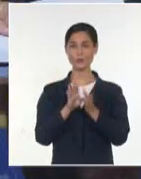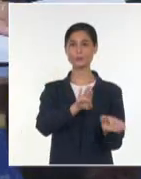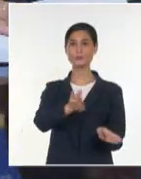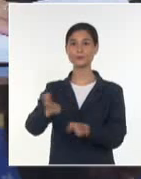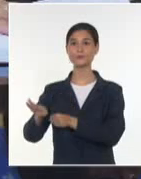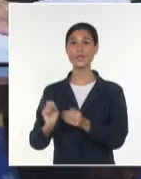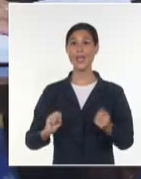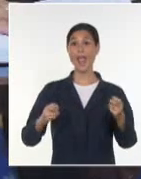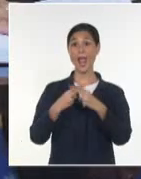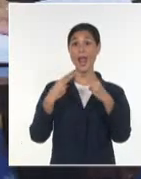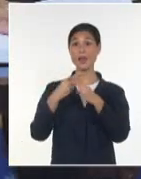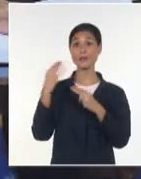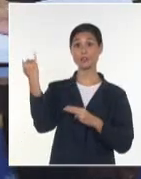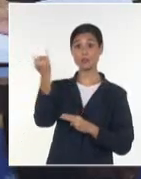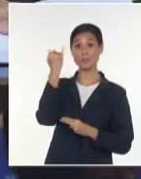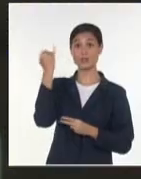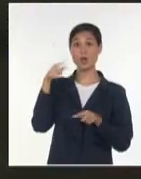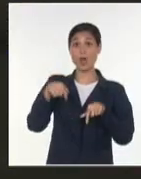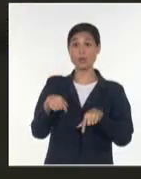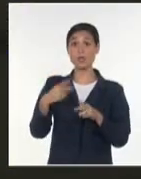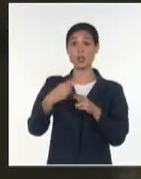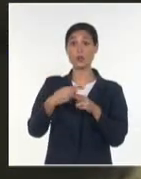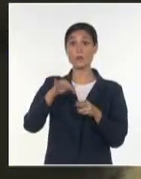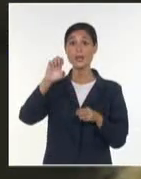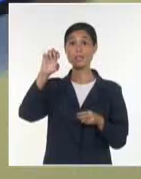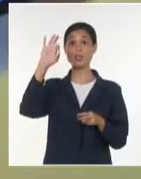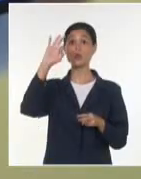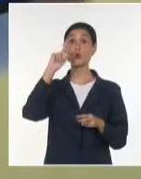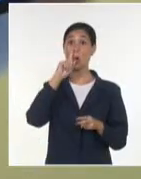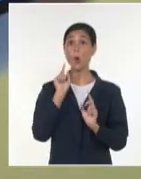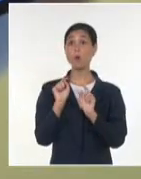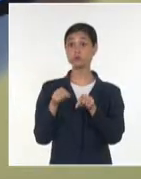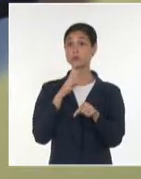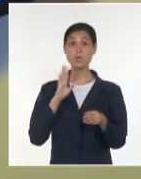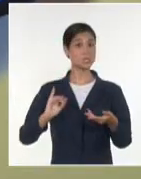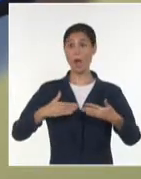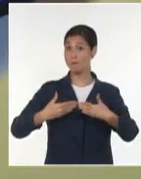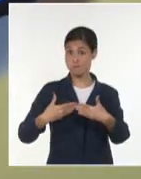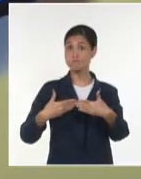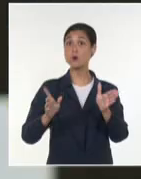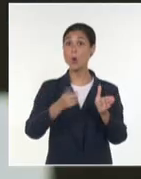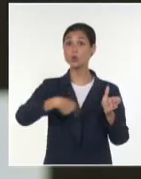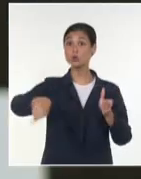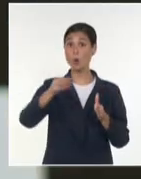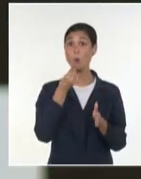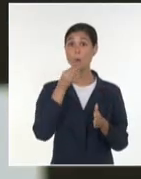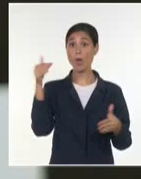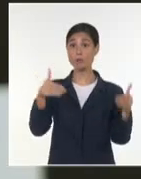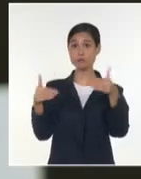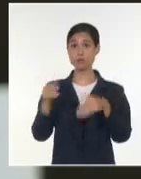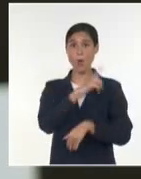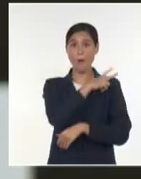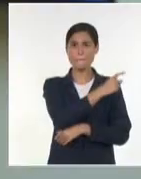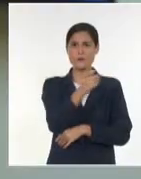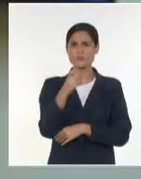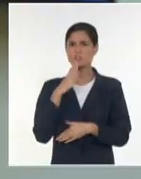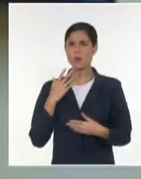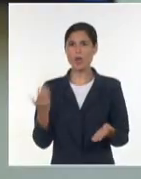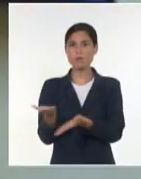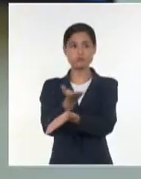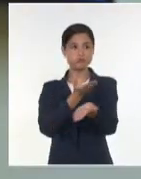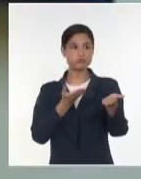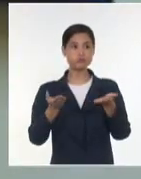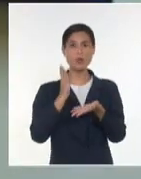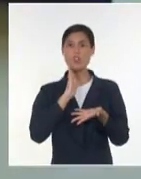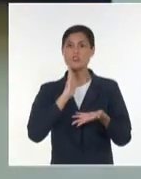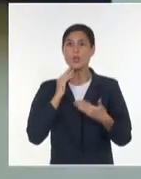ICOM 2024 ya tiene convocatoria abierta. Un equipo de profesores intercambia sobre los principales enfoques de ese encuentro